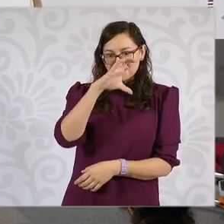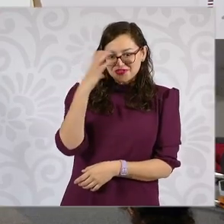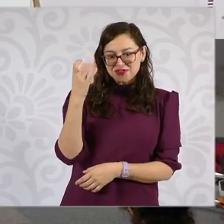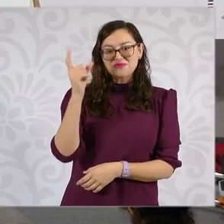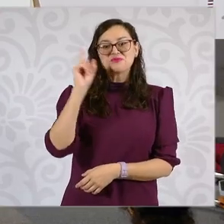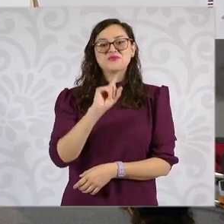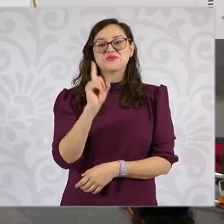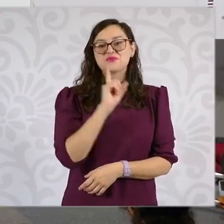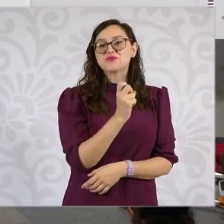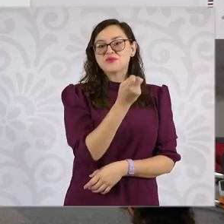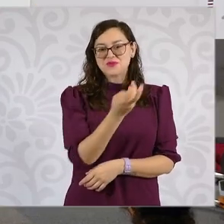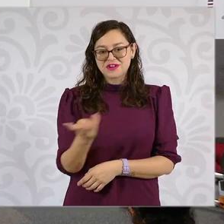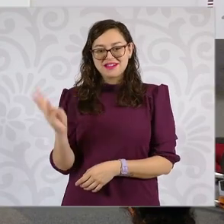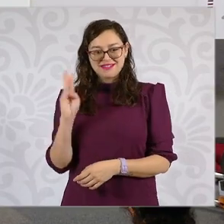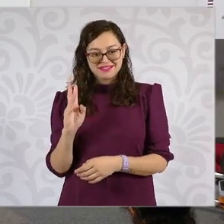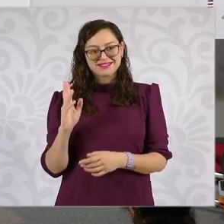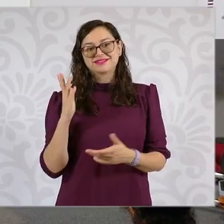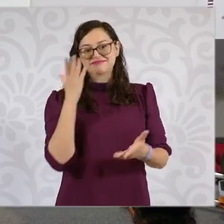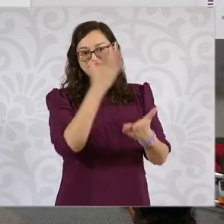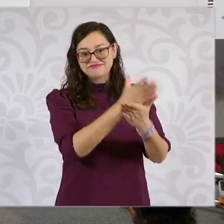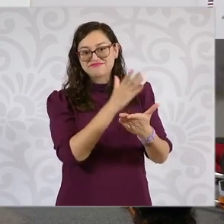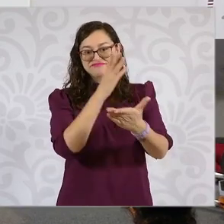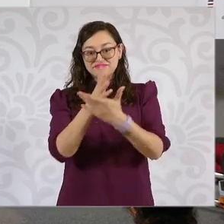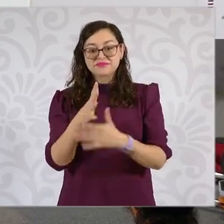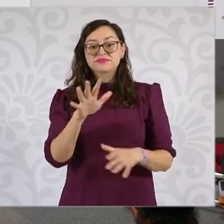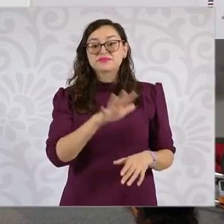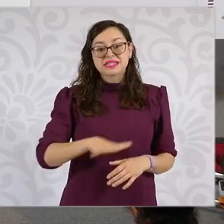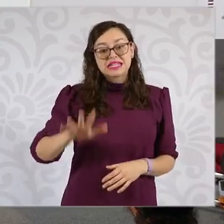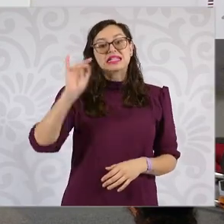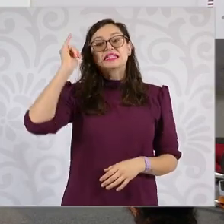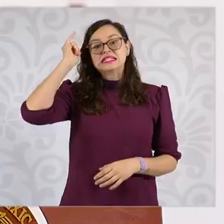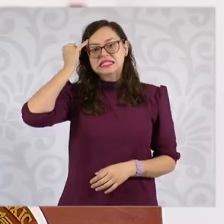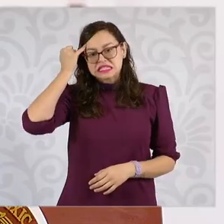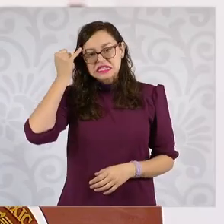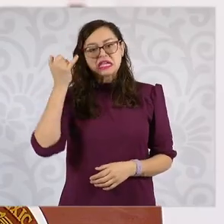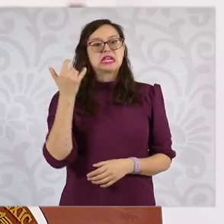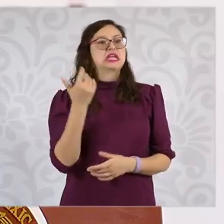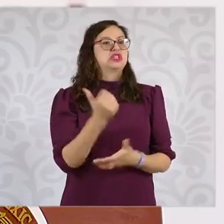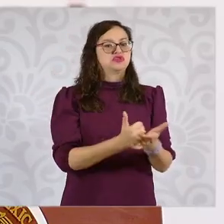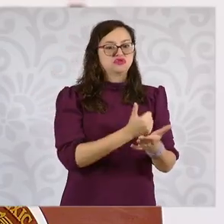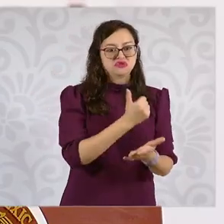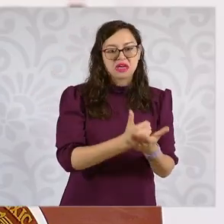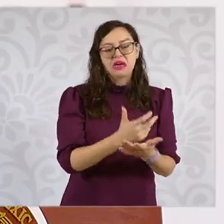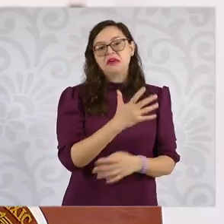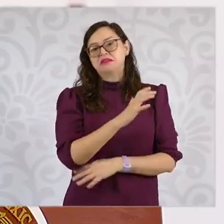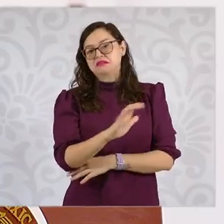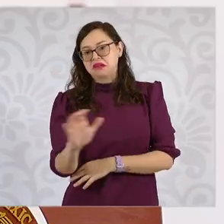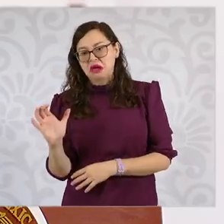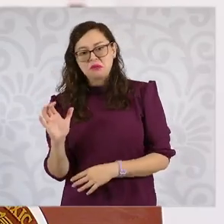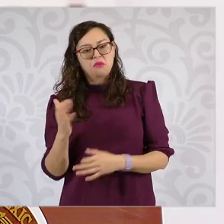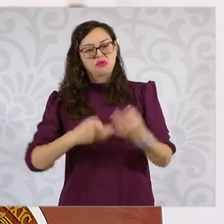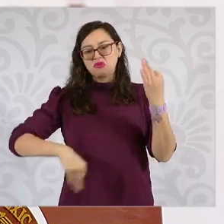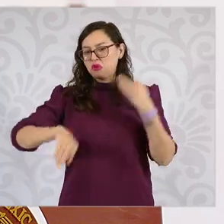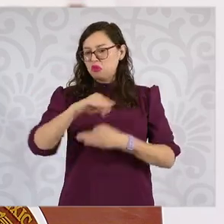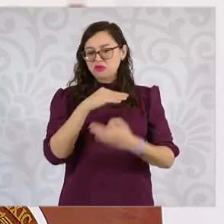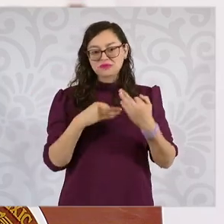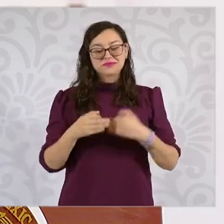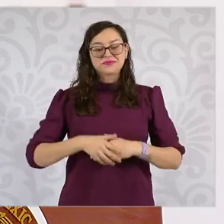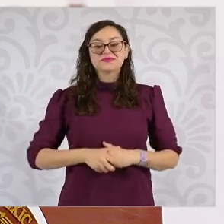mujeres, tanto en las zonas indígenas como en las zonas urbanas y rurales. Adelante.